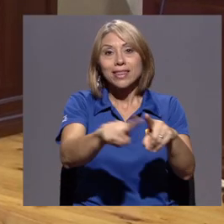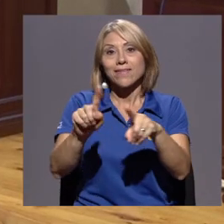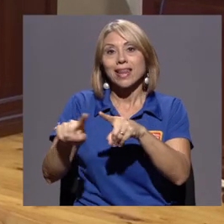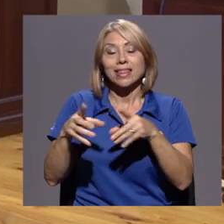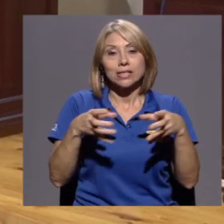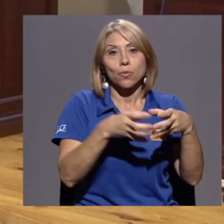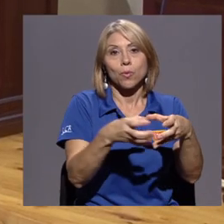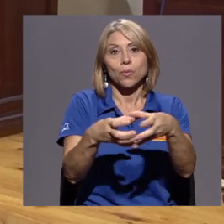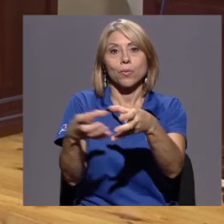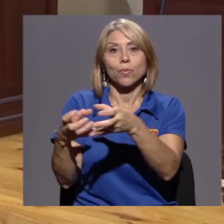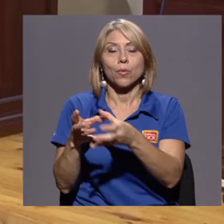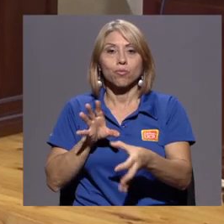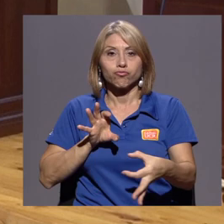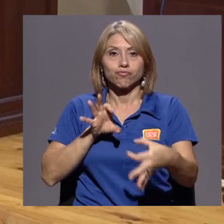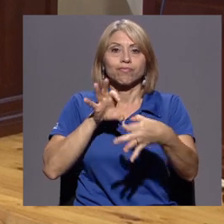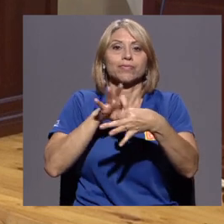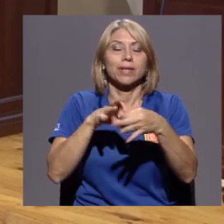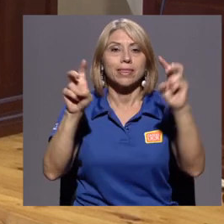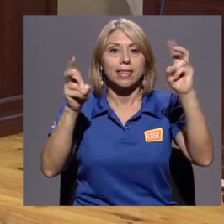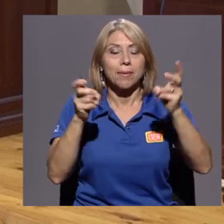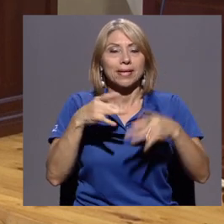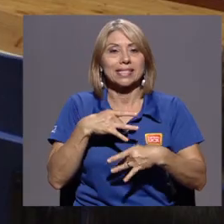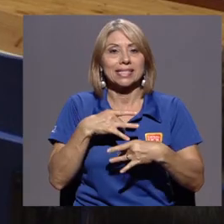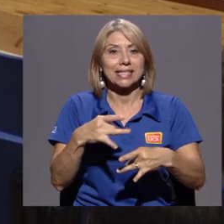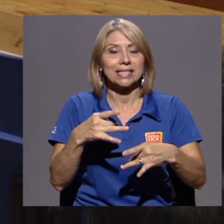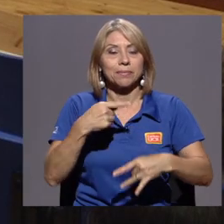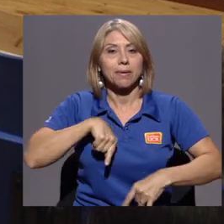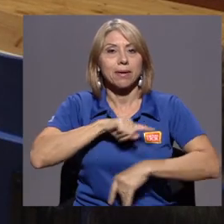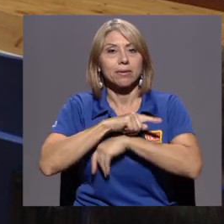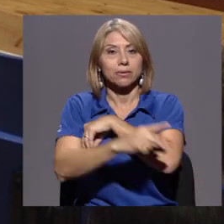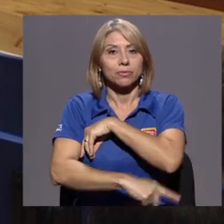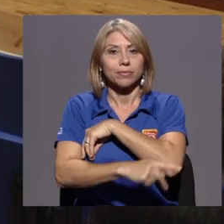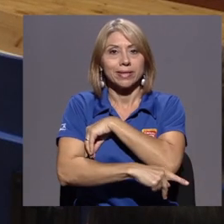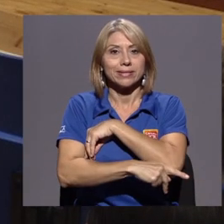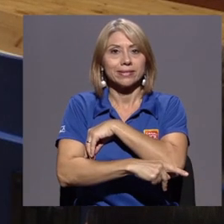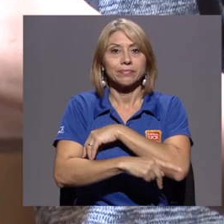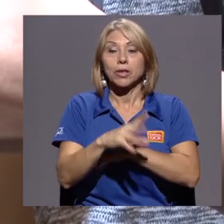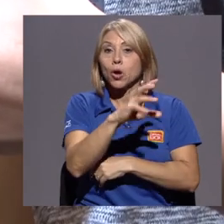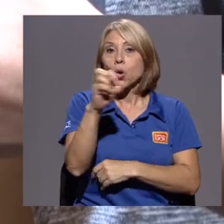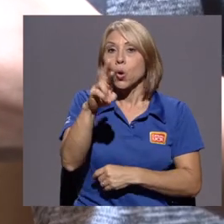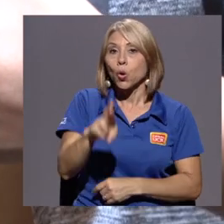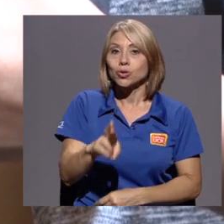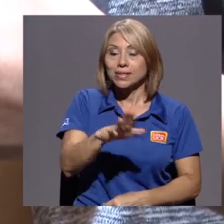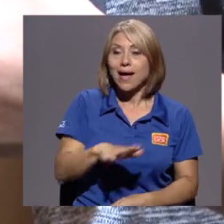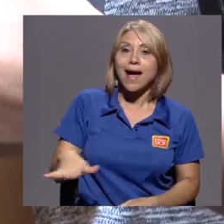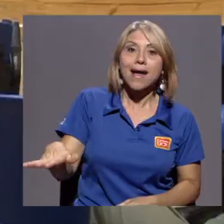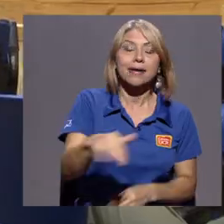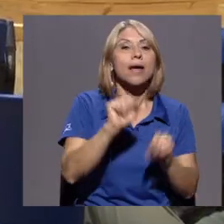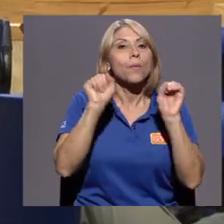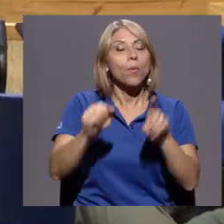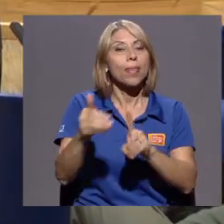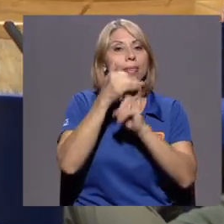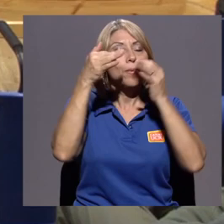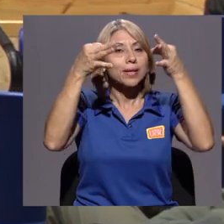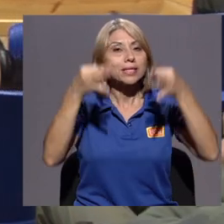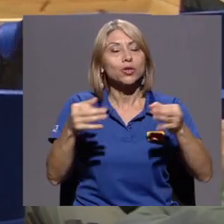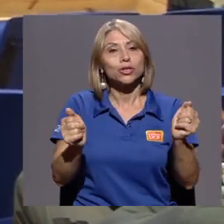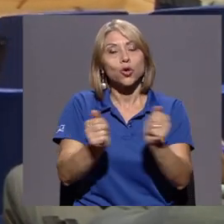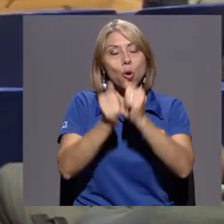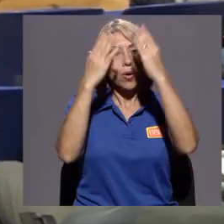involucrados en temas de interés para nuestro país. Y de esta manera la sociedad costarricense pueda tomar decisiones informadas. Gracias.